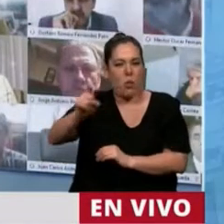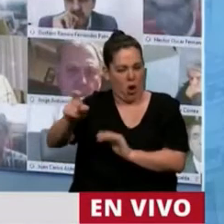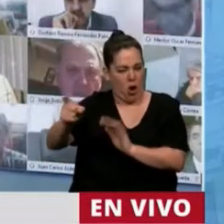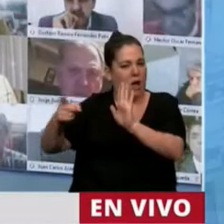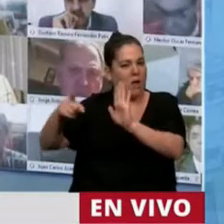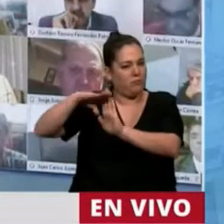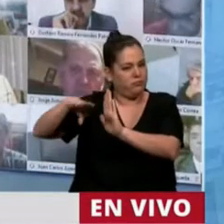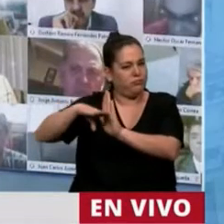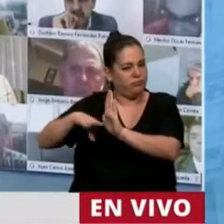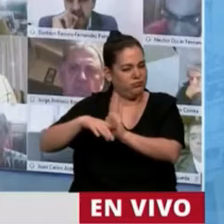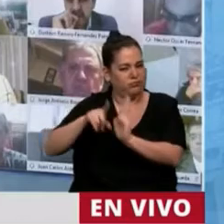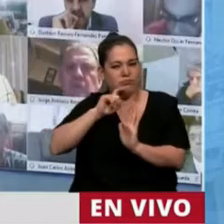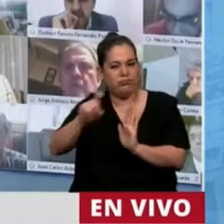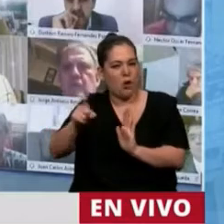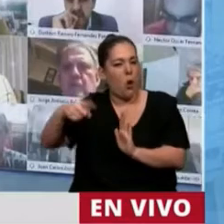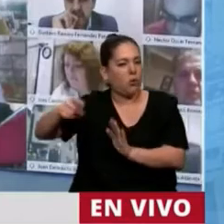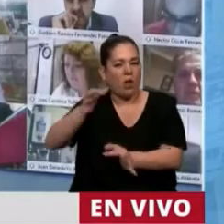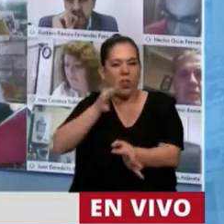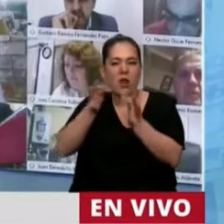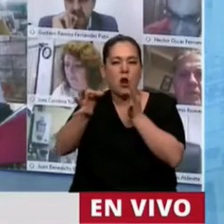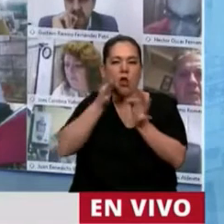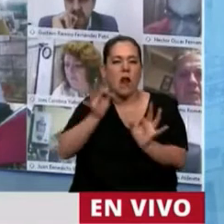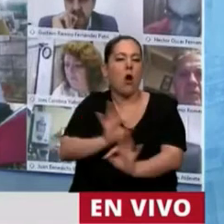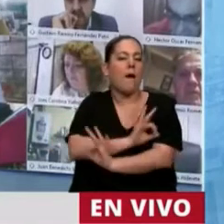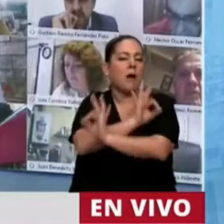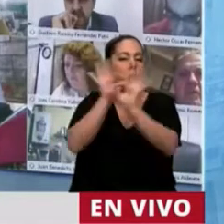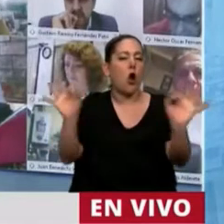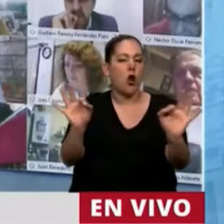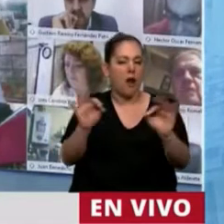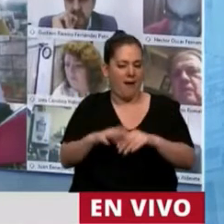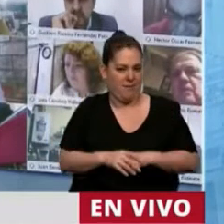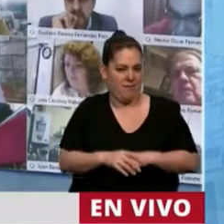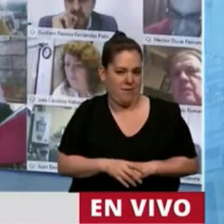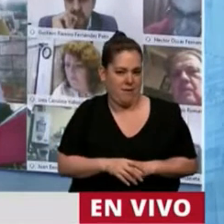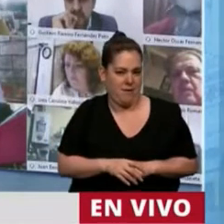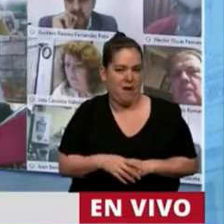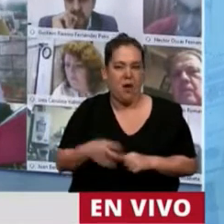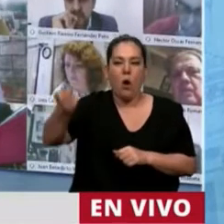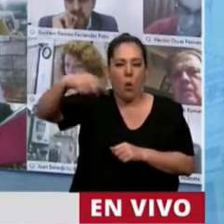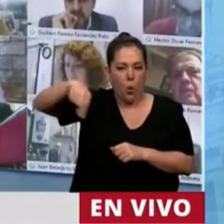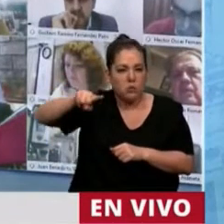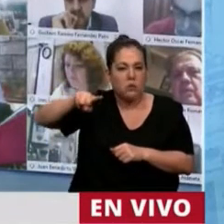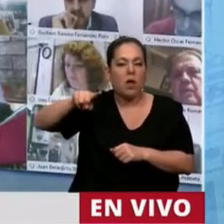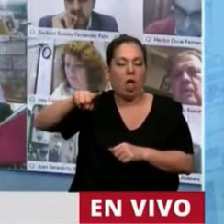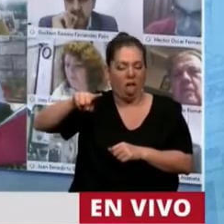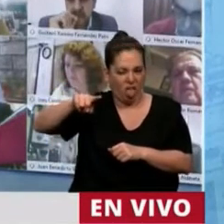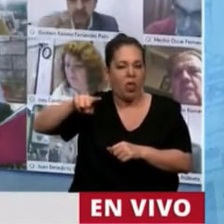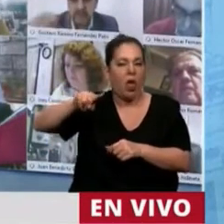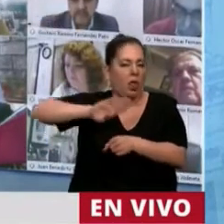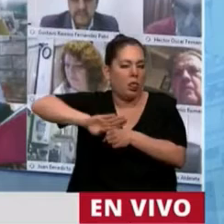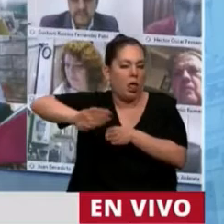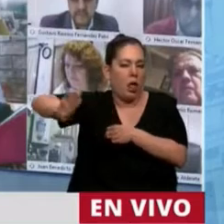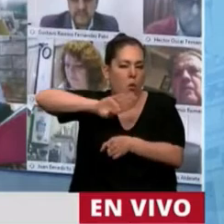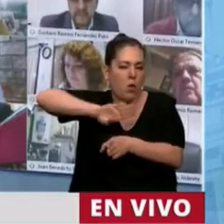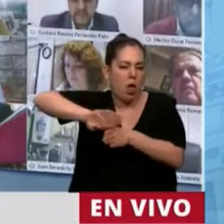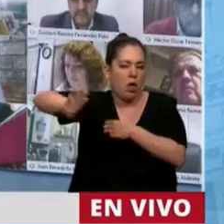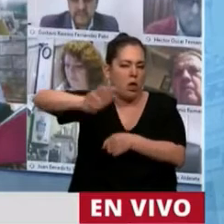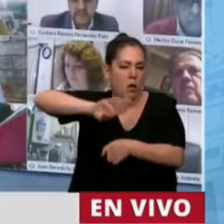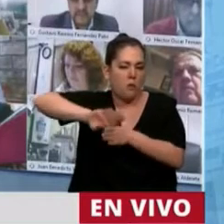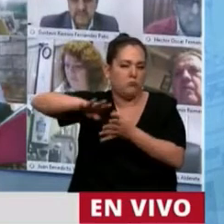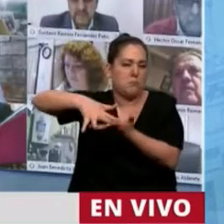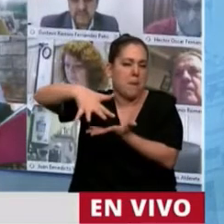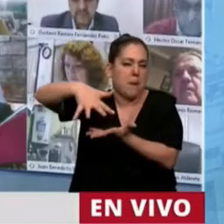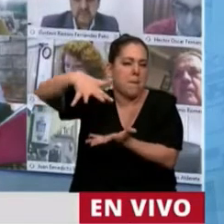50 diputados, por las distancias que hay que guardar, ¿no? Ellos eran, no sé, creo que eran unos 50 diputados que estaban,